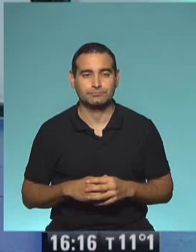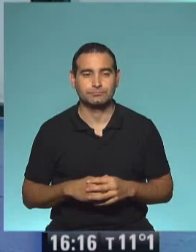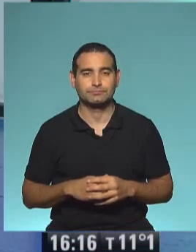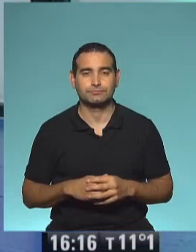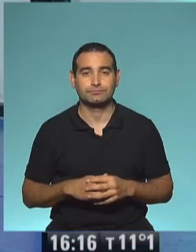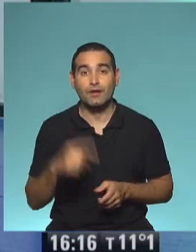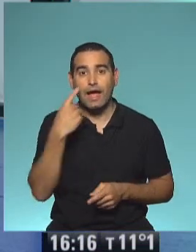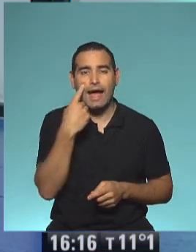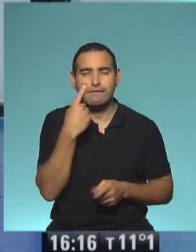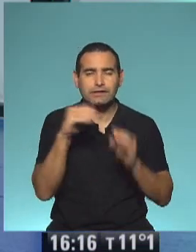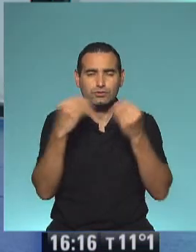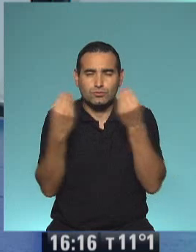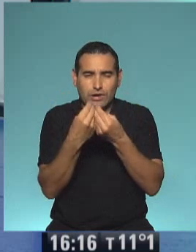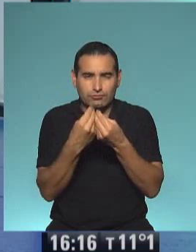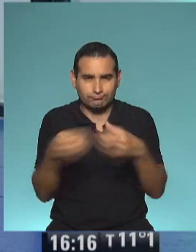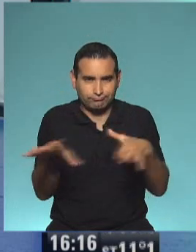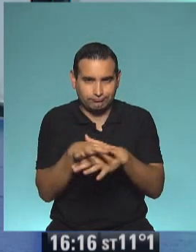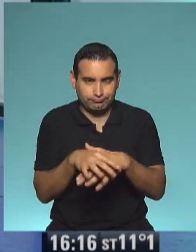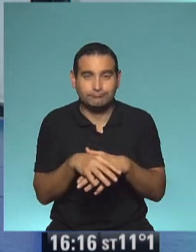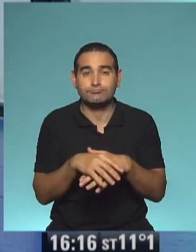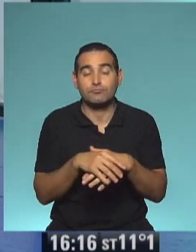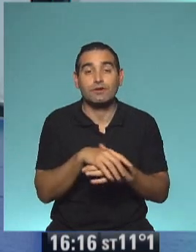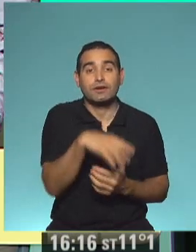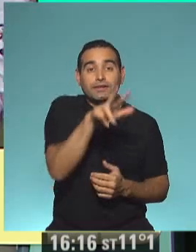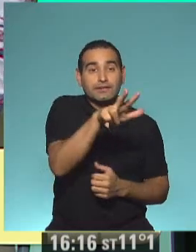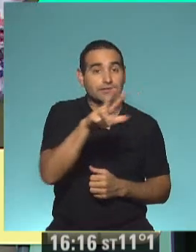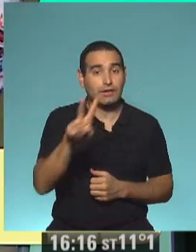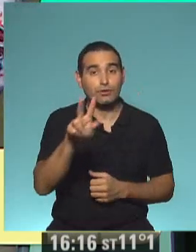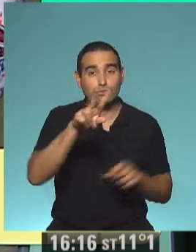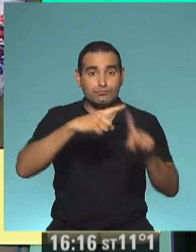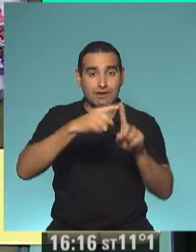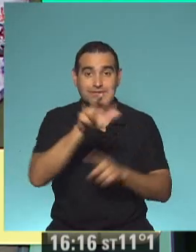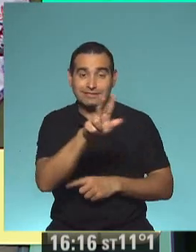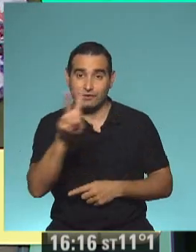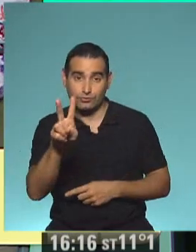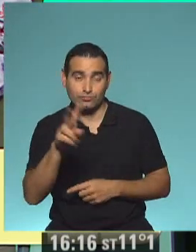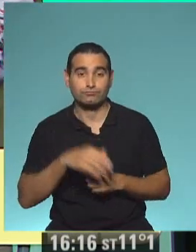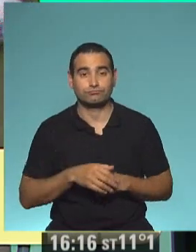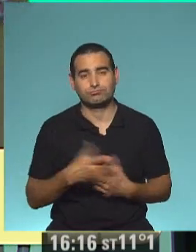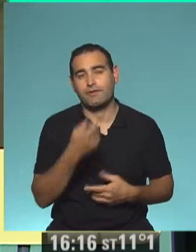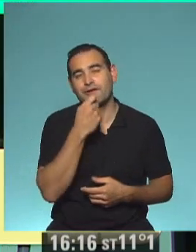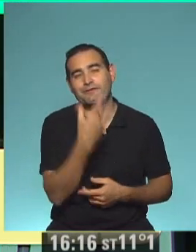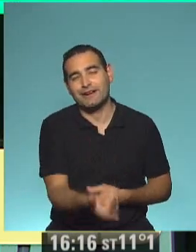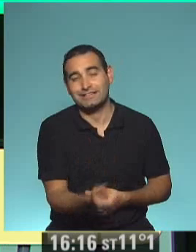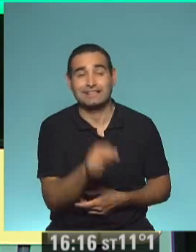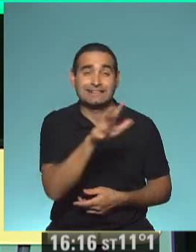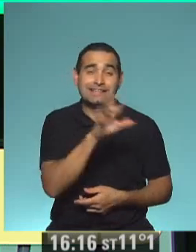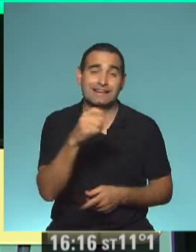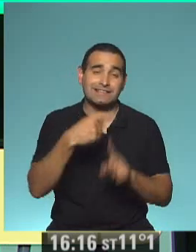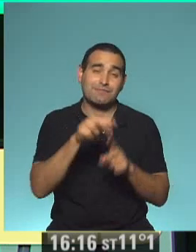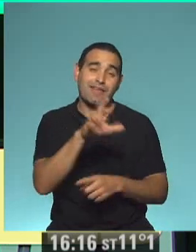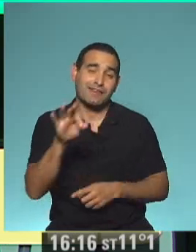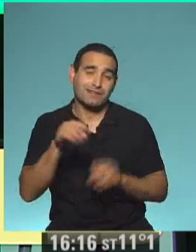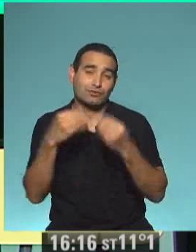veamos entonces los resultados oficiales. Tenemos 32 más 32. Es muy sencillo porque hago 30 más 30 es